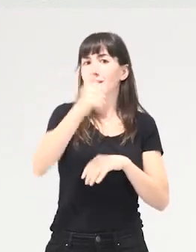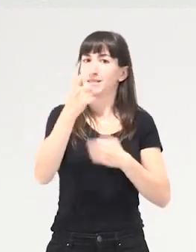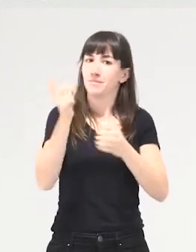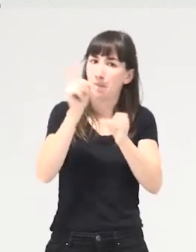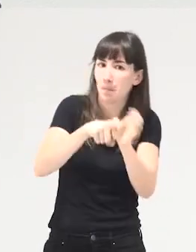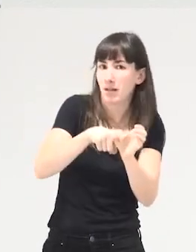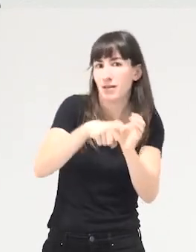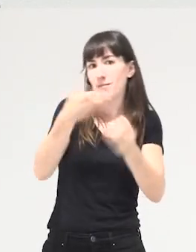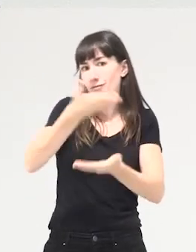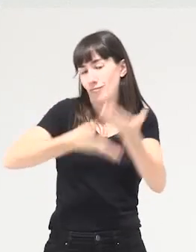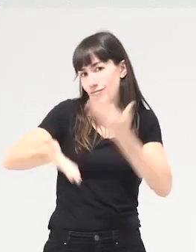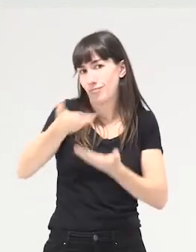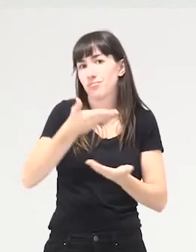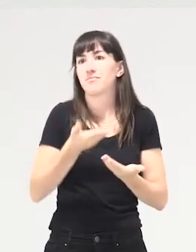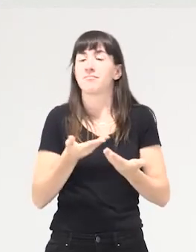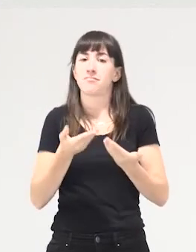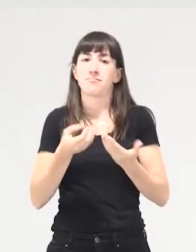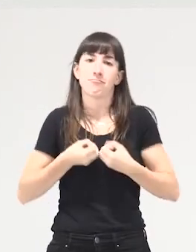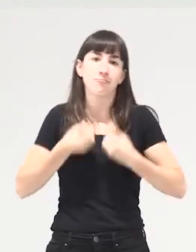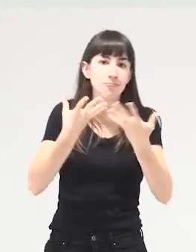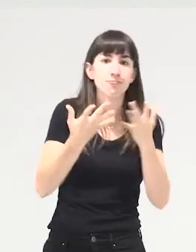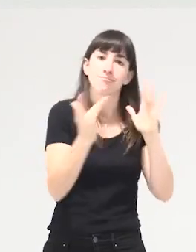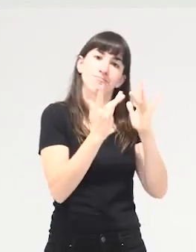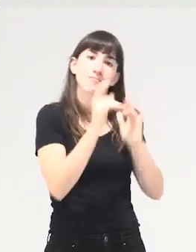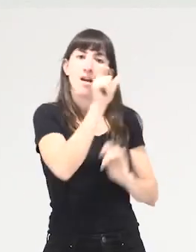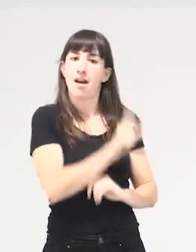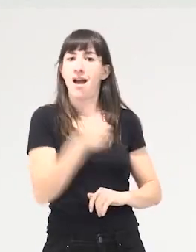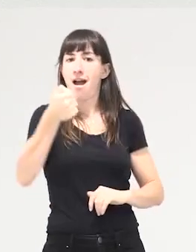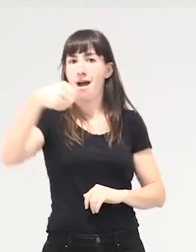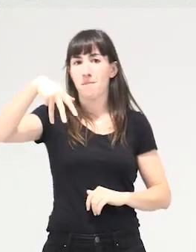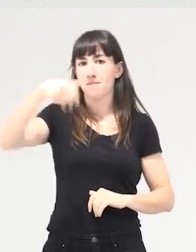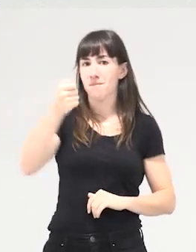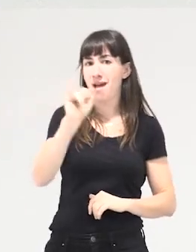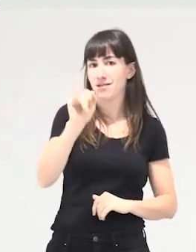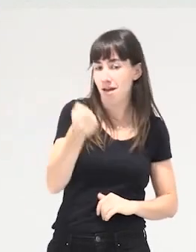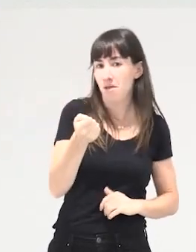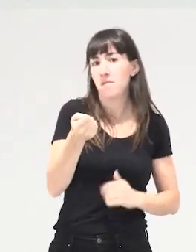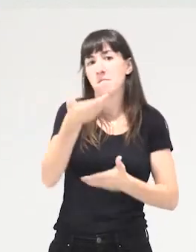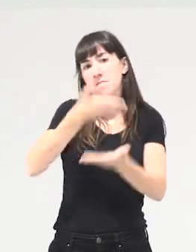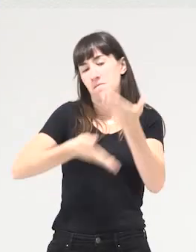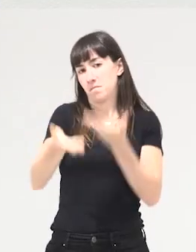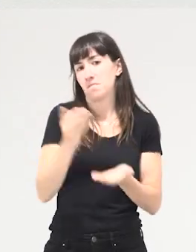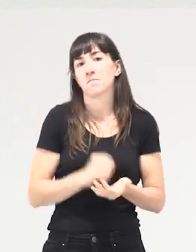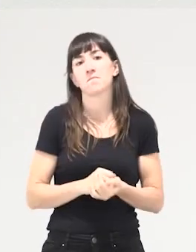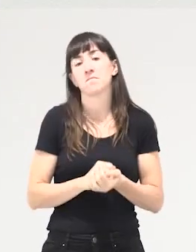participativo también de poder hablar con Amaya, ¿no?, y poder intercambiar. Así que, nada,